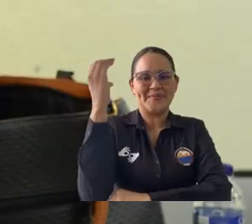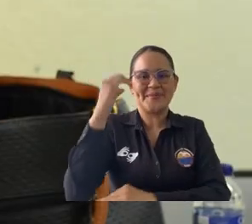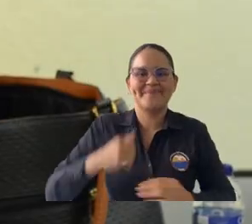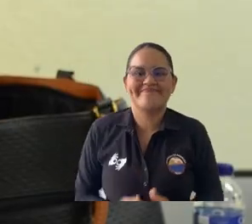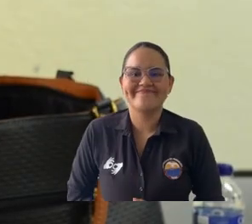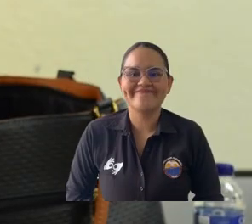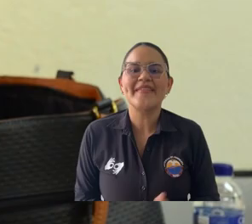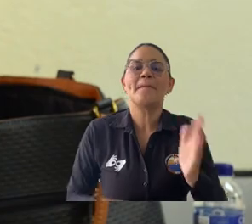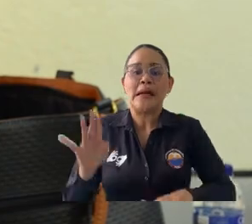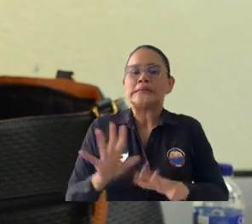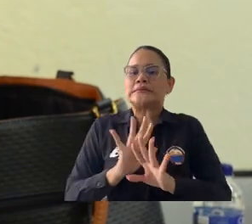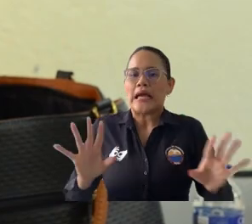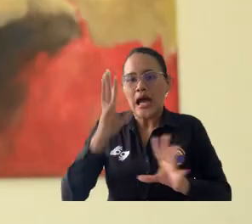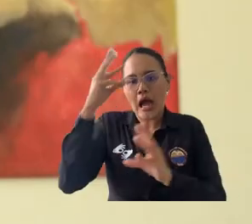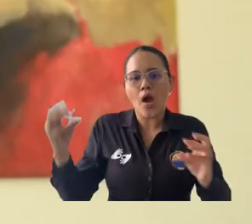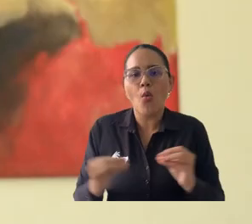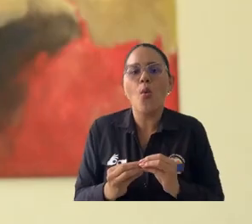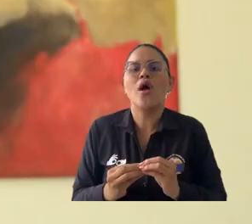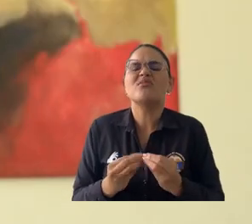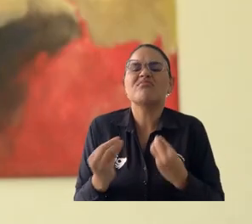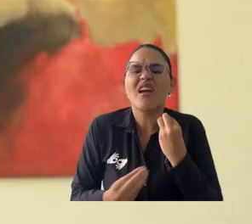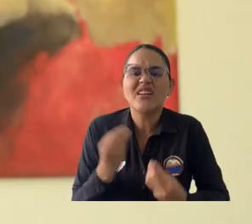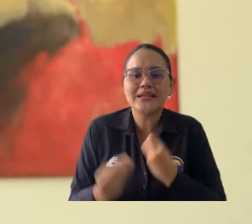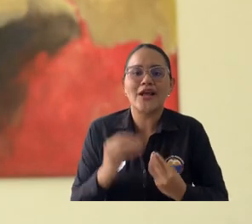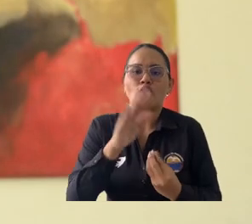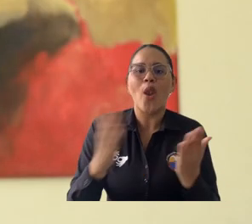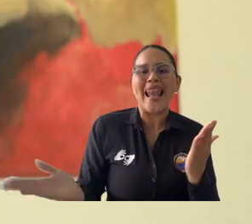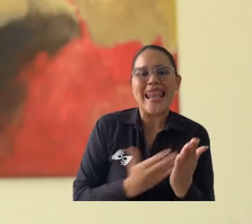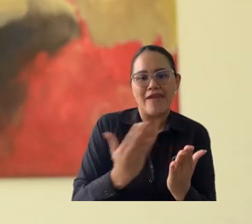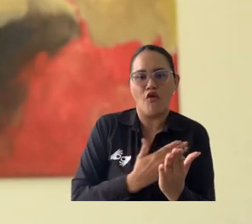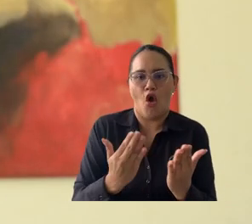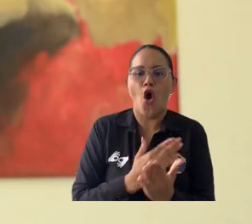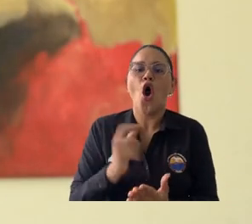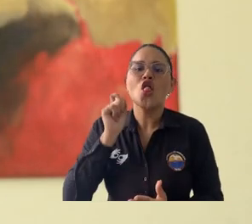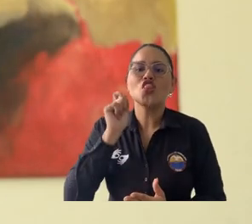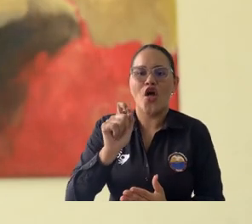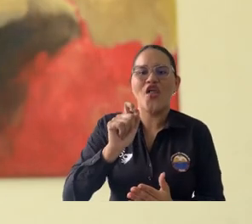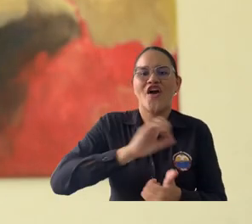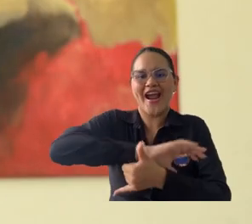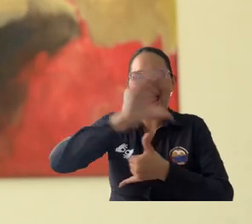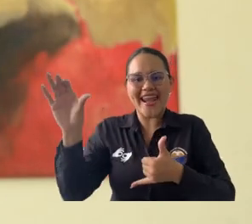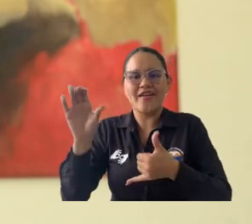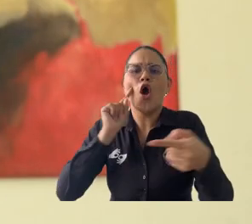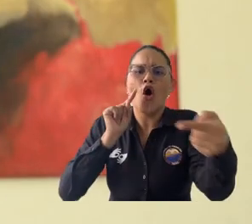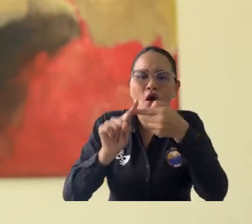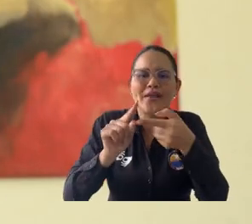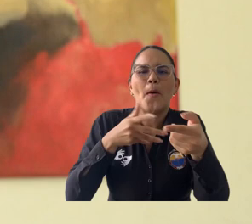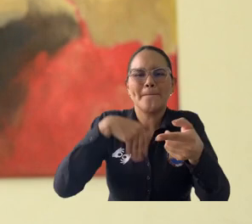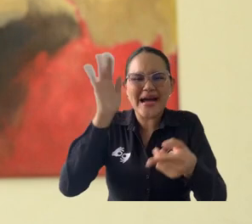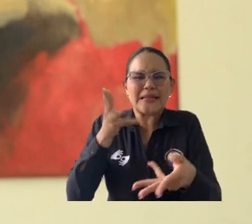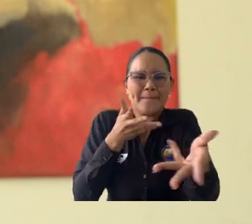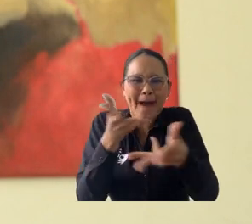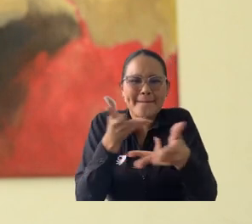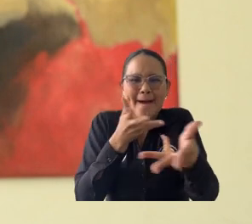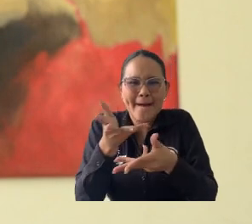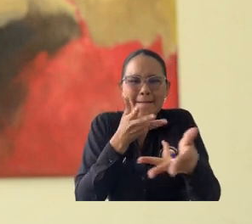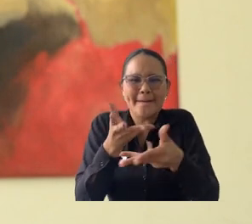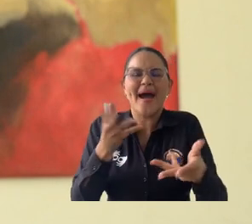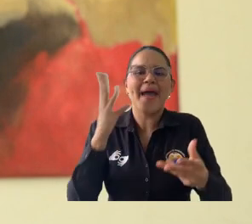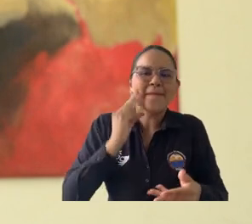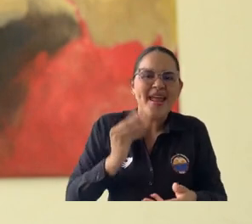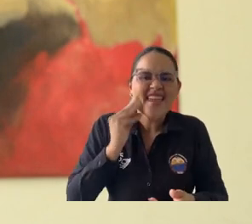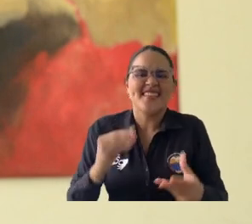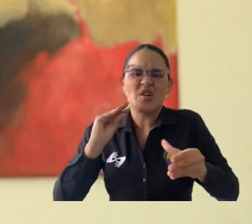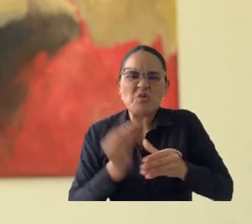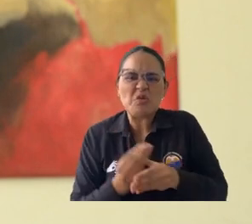inclusiva en la región y el país. Uno de los compromisos importantes que queda de esta reunión es la construcción del libro, un libro que será construido como